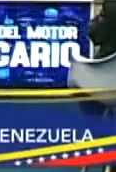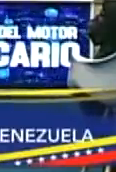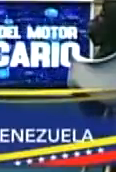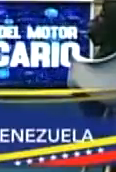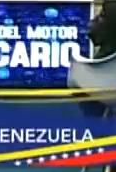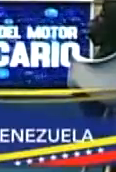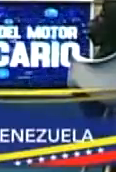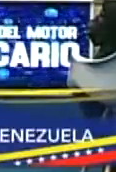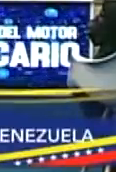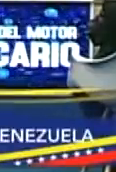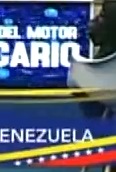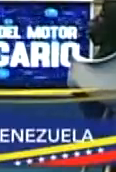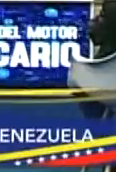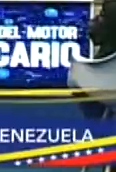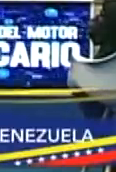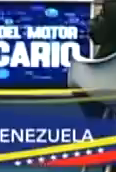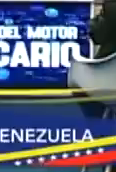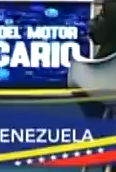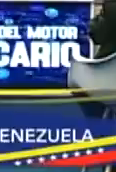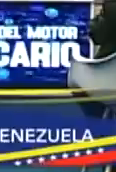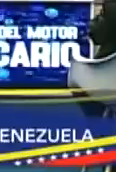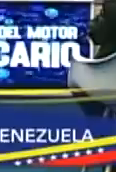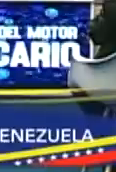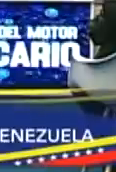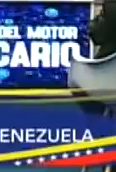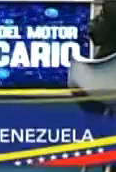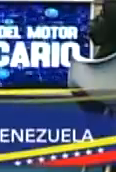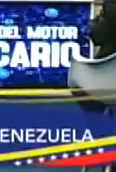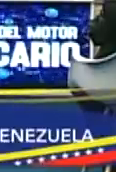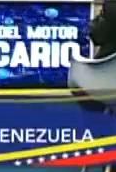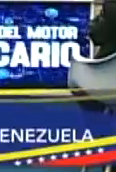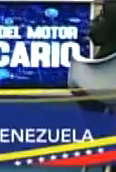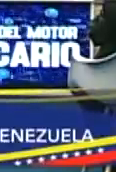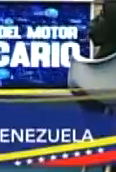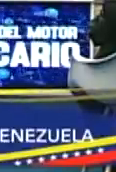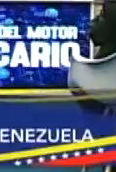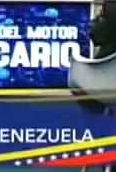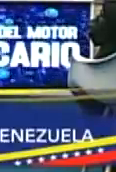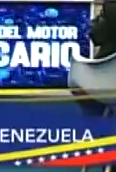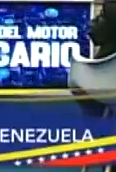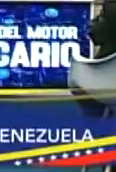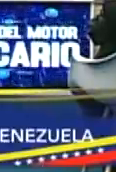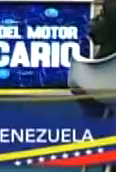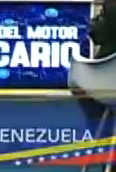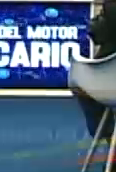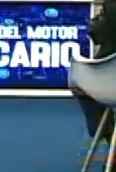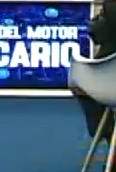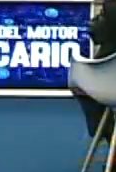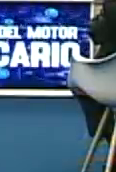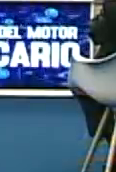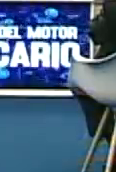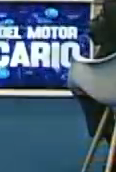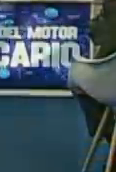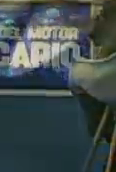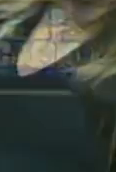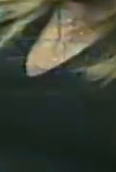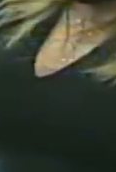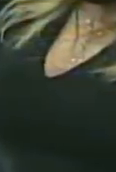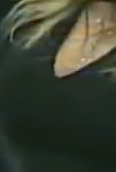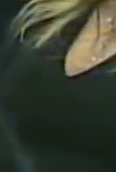de las más altas autoridades de la banca pública y privada, bienvenidos,